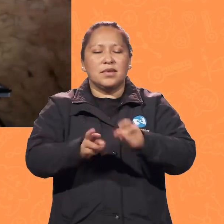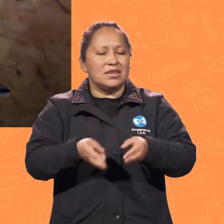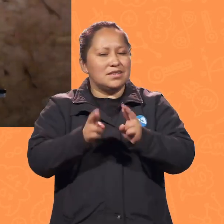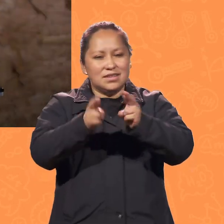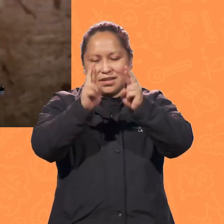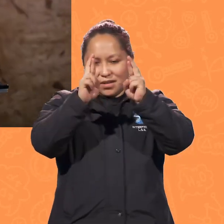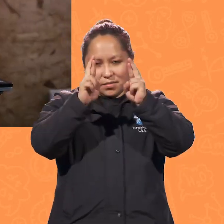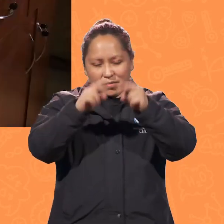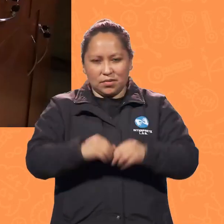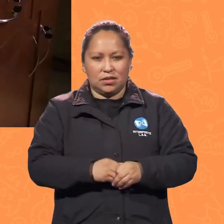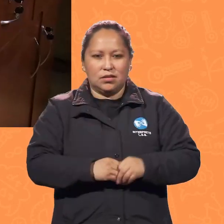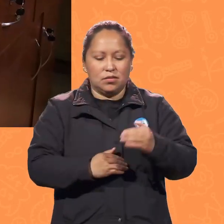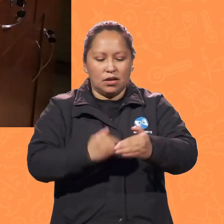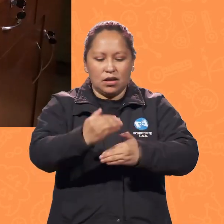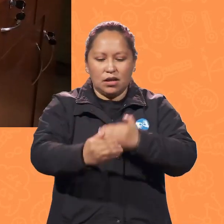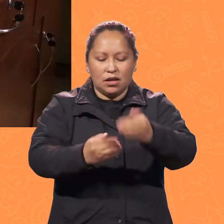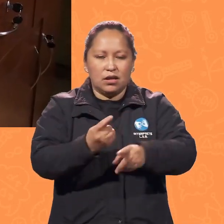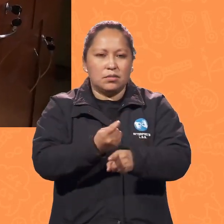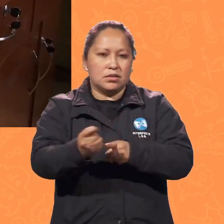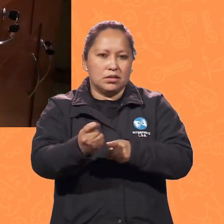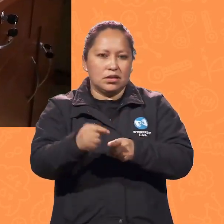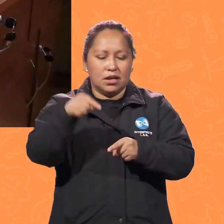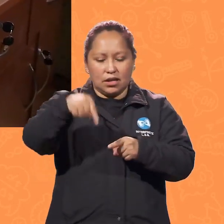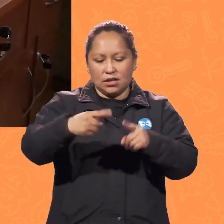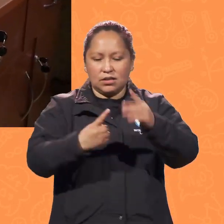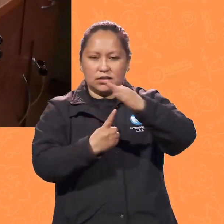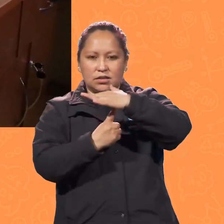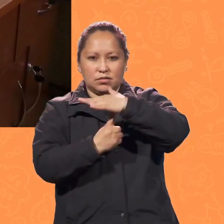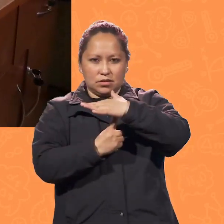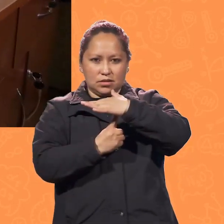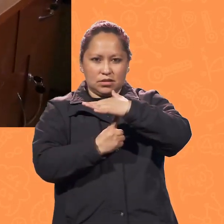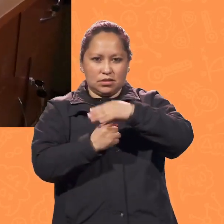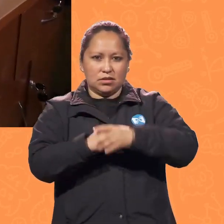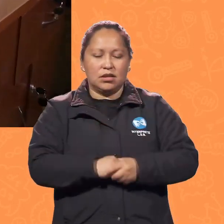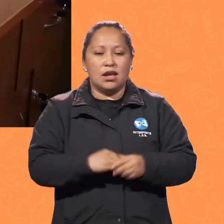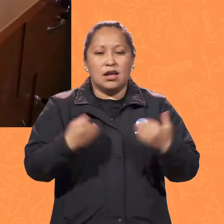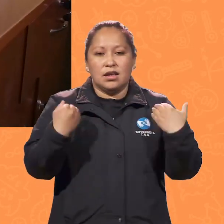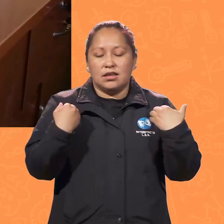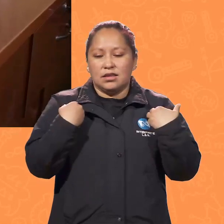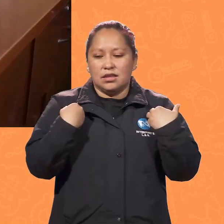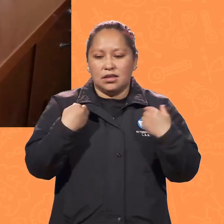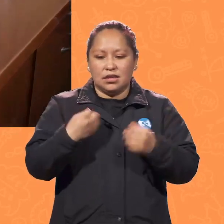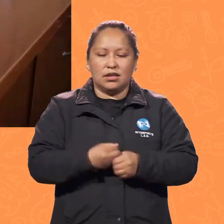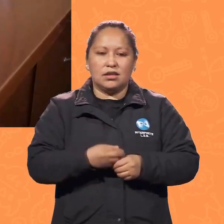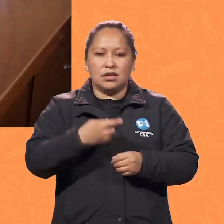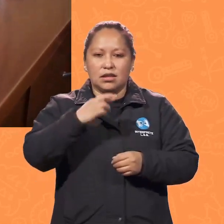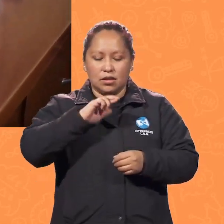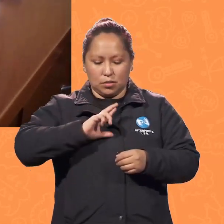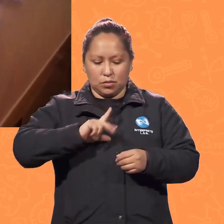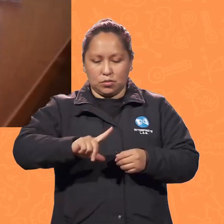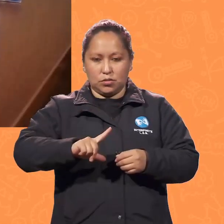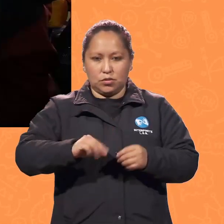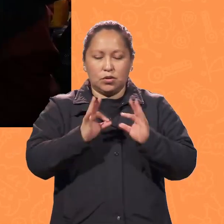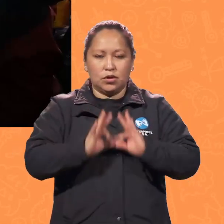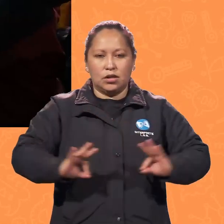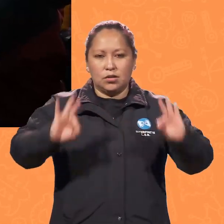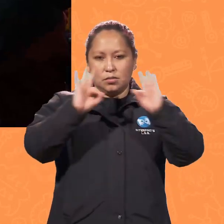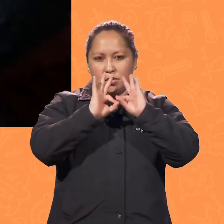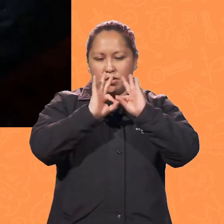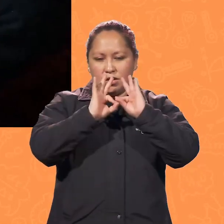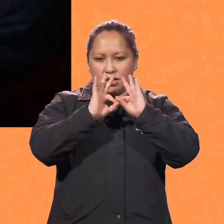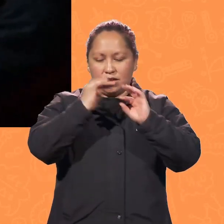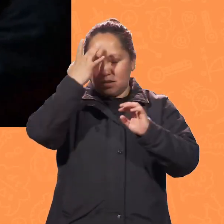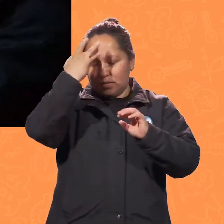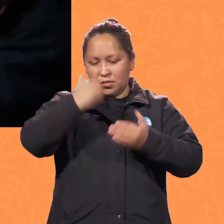debido al avance de la tecnología. En este contexto, la robótica toma un rol cada vez más importante, ya que tiene muchísimas aplicaciones